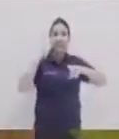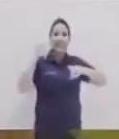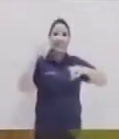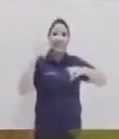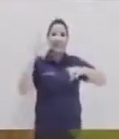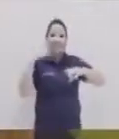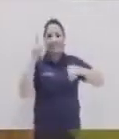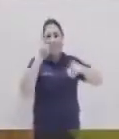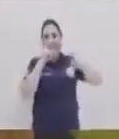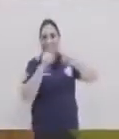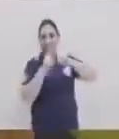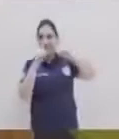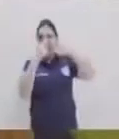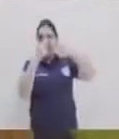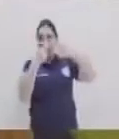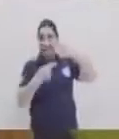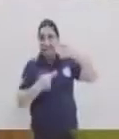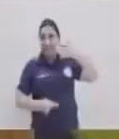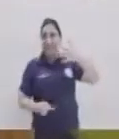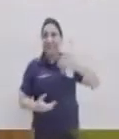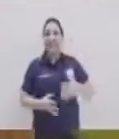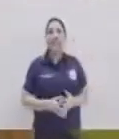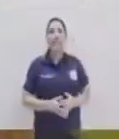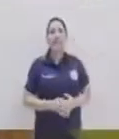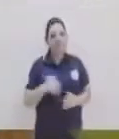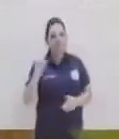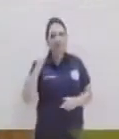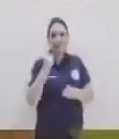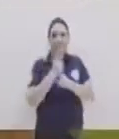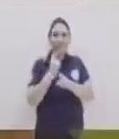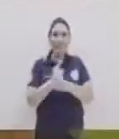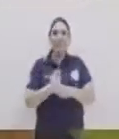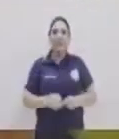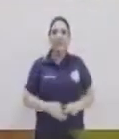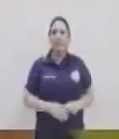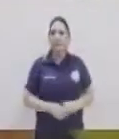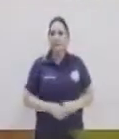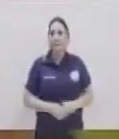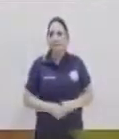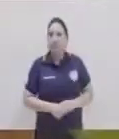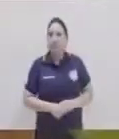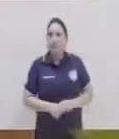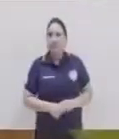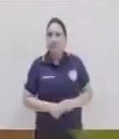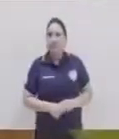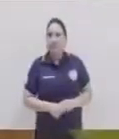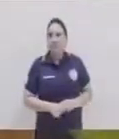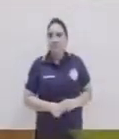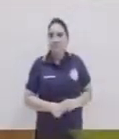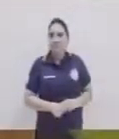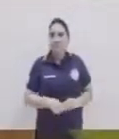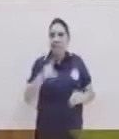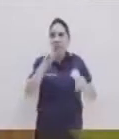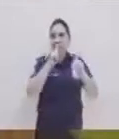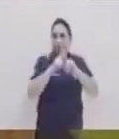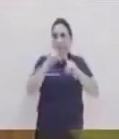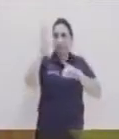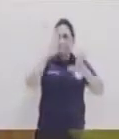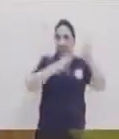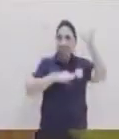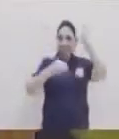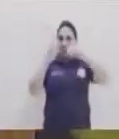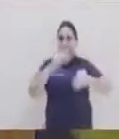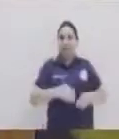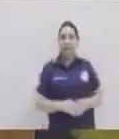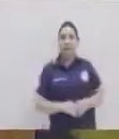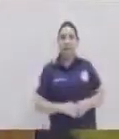podemos ir experimentando y buscando, pues, diferentes notas nosotros mismos. Exactamente. Me encanta ese tipo de versalidad y lo pusiste en las mejores palabras porque es